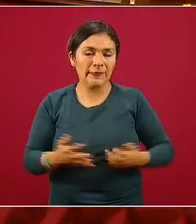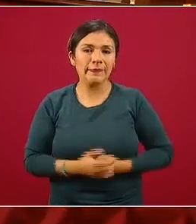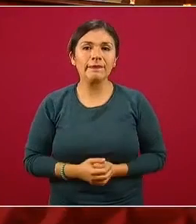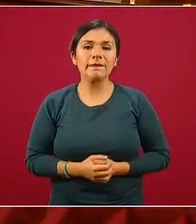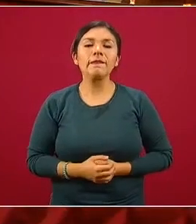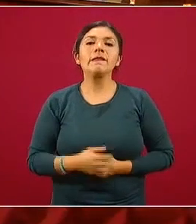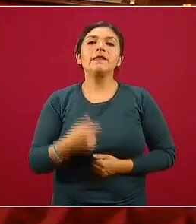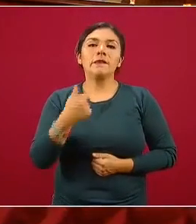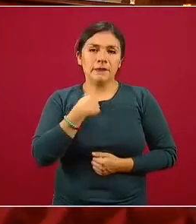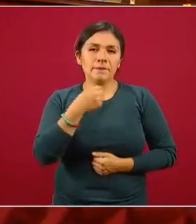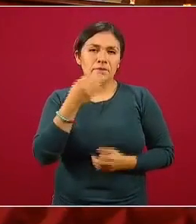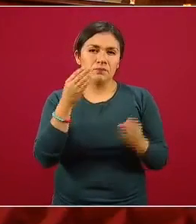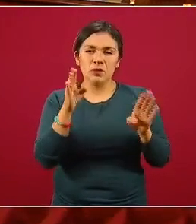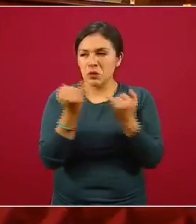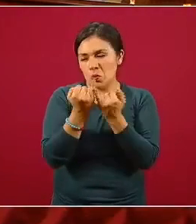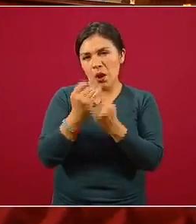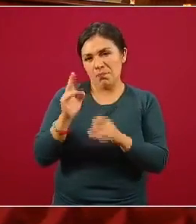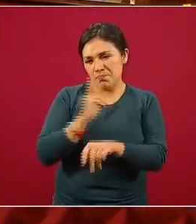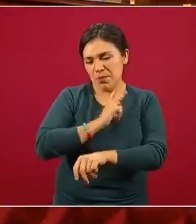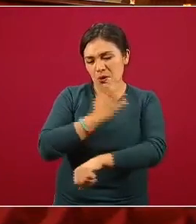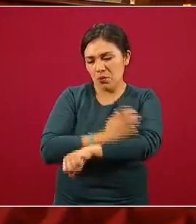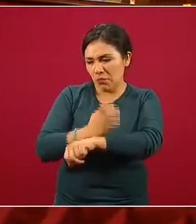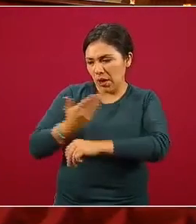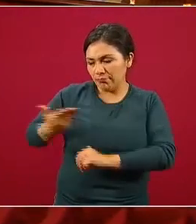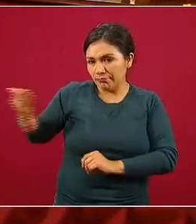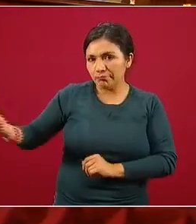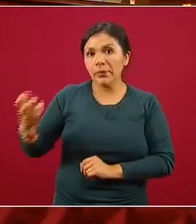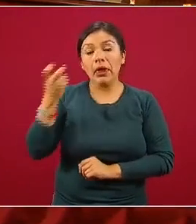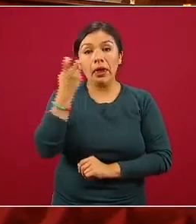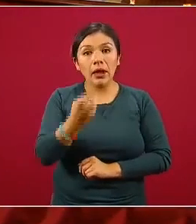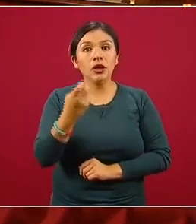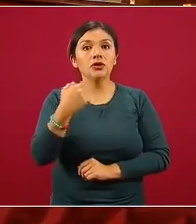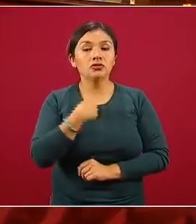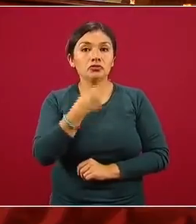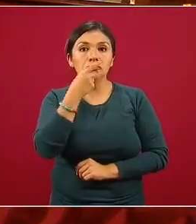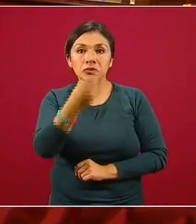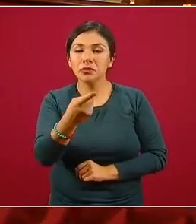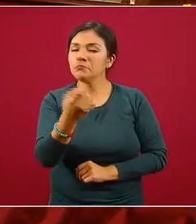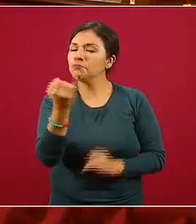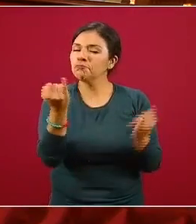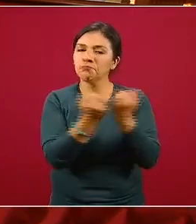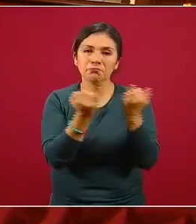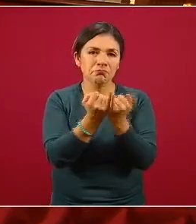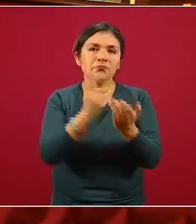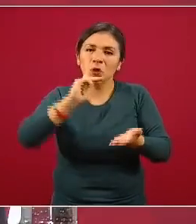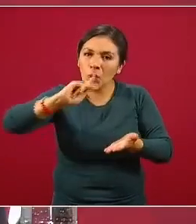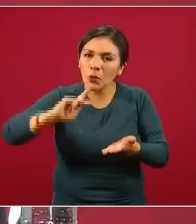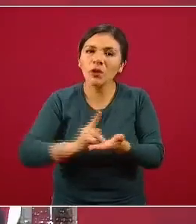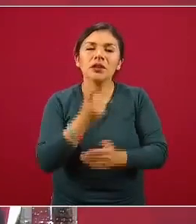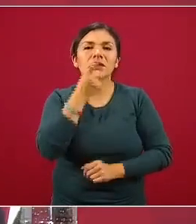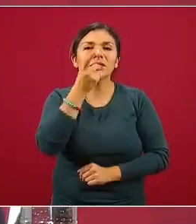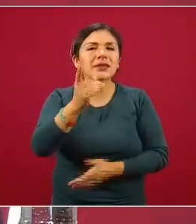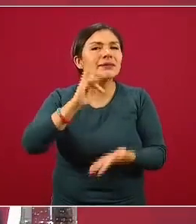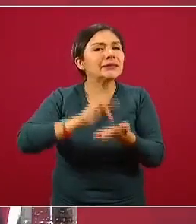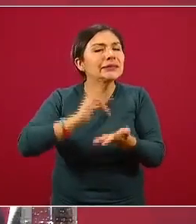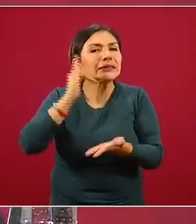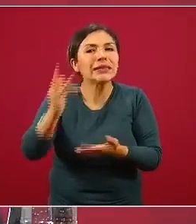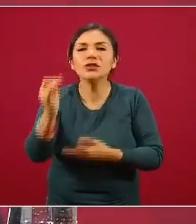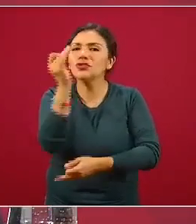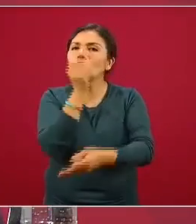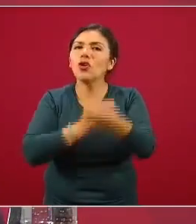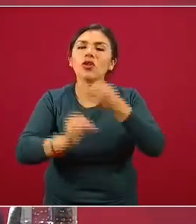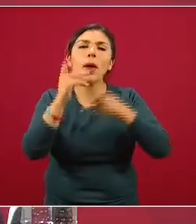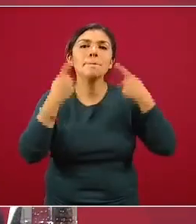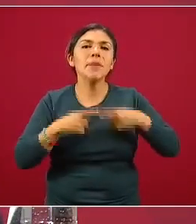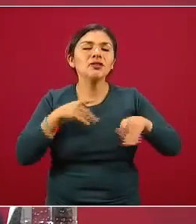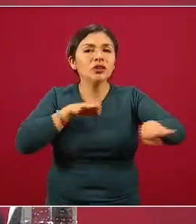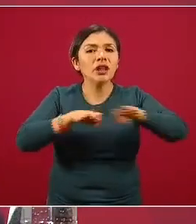Quiero, como ya lo han hecho mis compañeros anteriormente, pero esto es algo absolutamente inevitable, volver a agradecer a todos los trabajadores